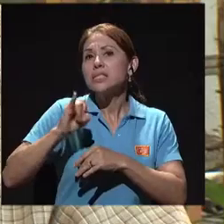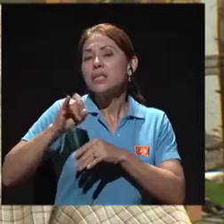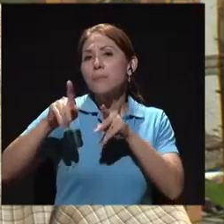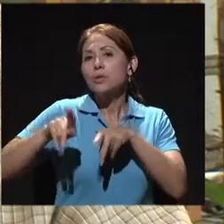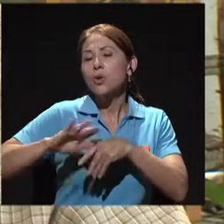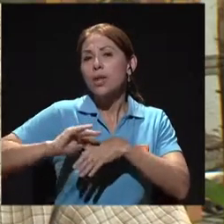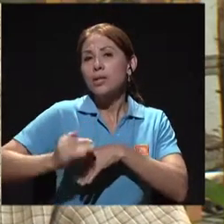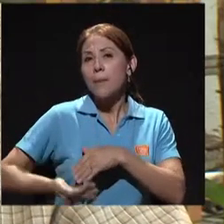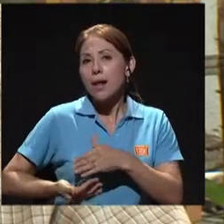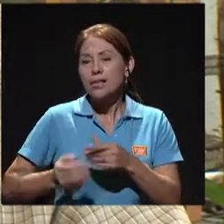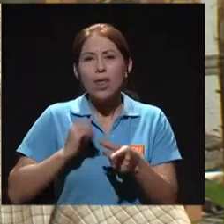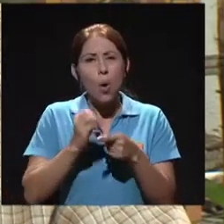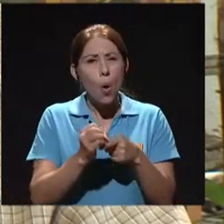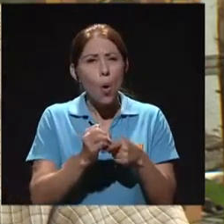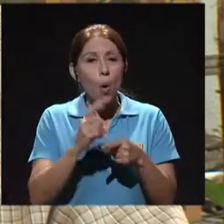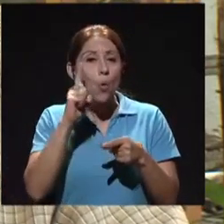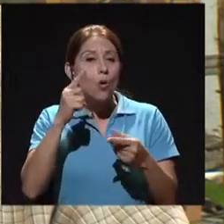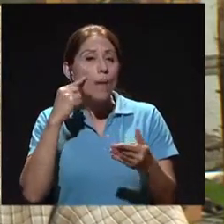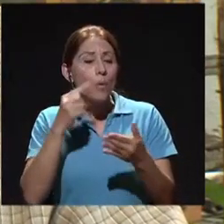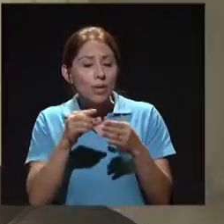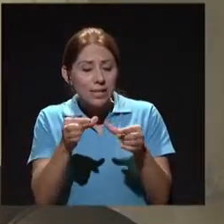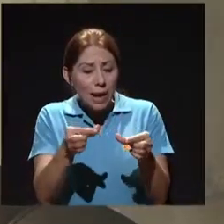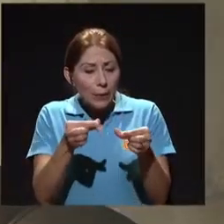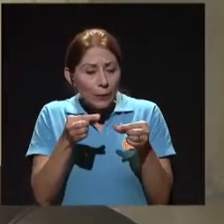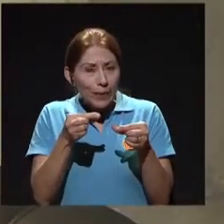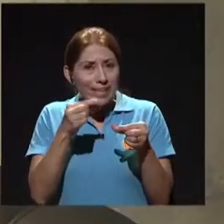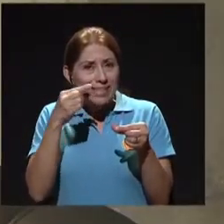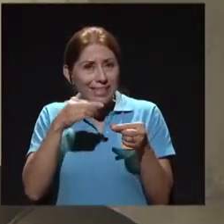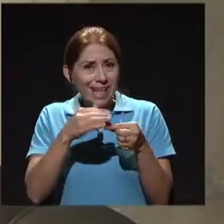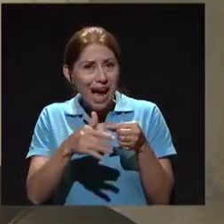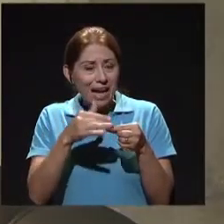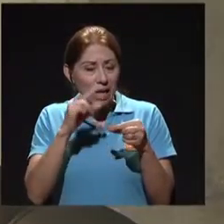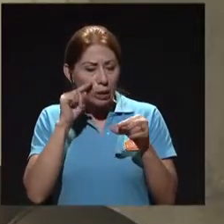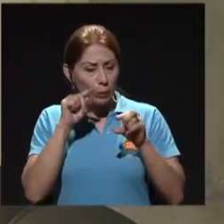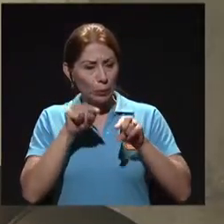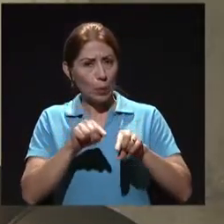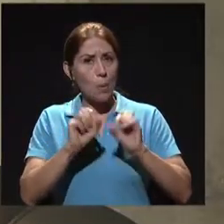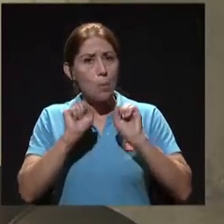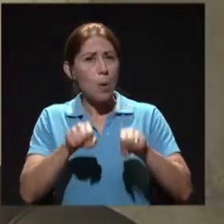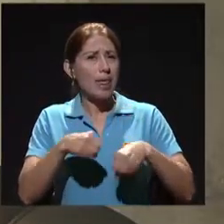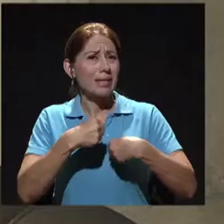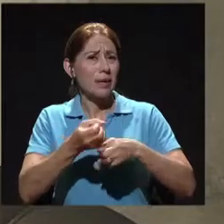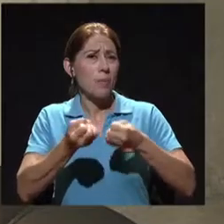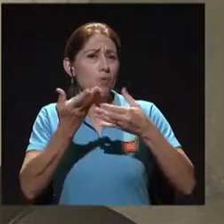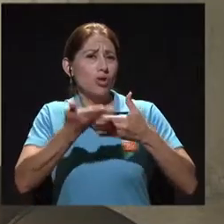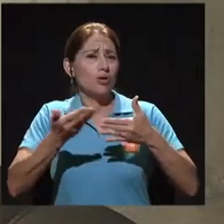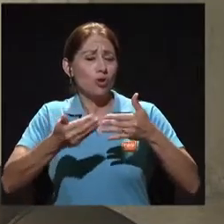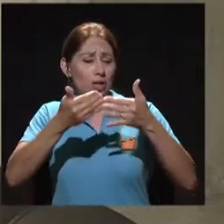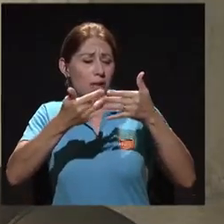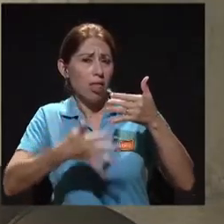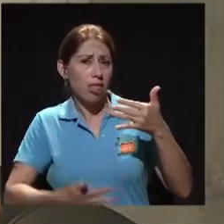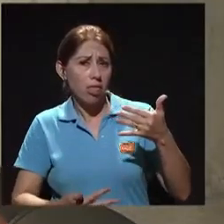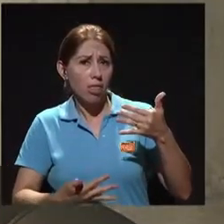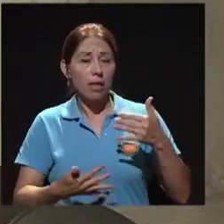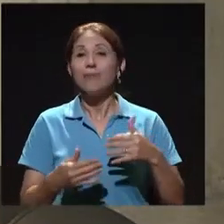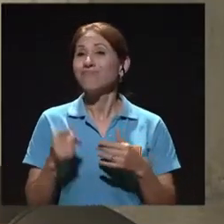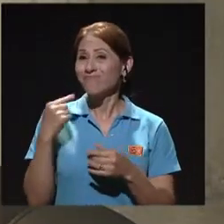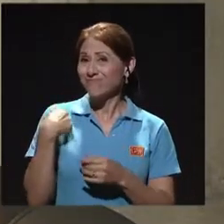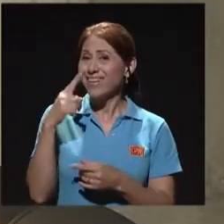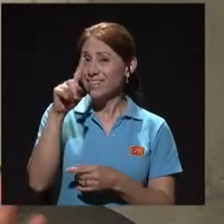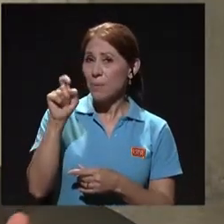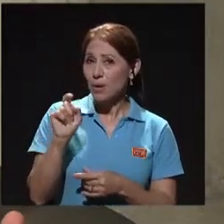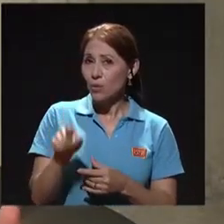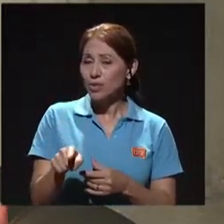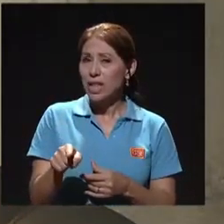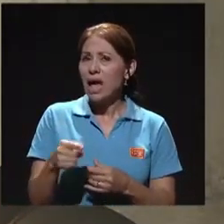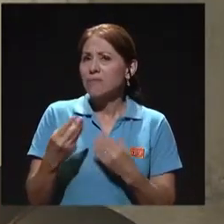hacer a partir de una muestra de sangre. Sí, básicamente esa era una de nuestras consultas, ¿qué se busca en la sangre y qué nos dice o qué le